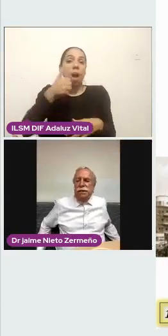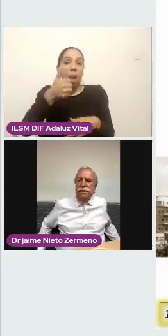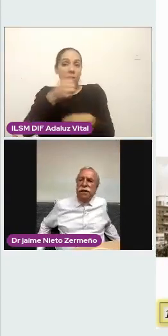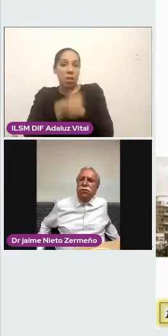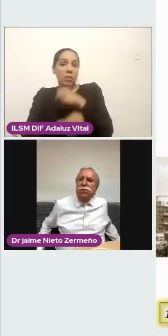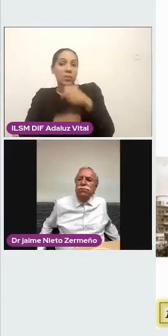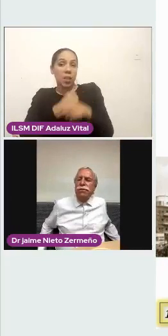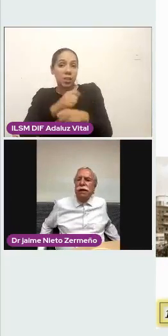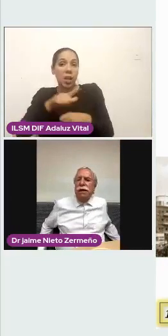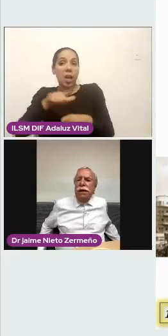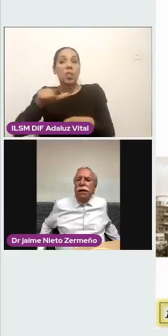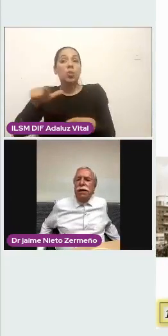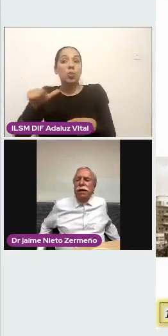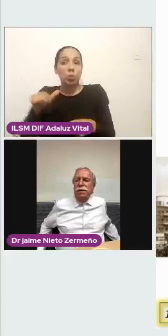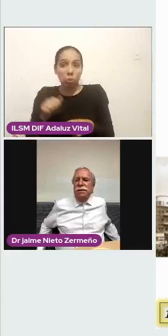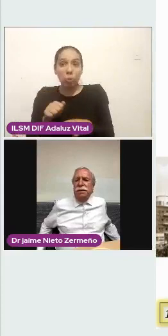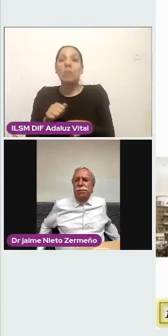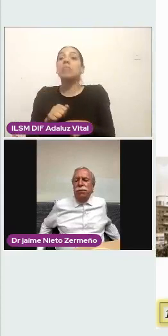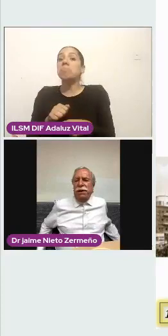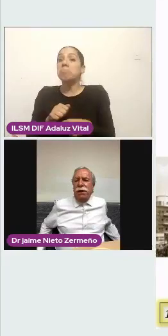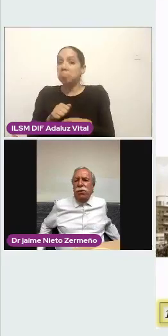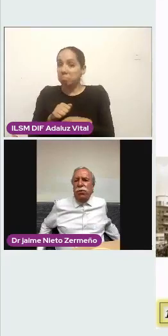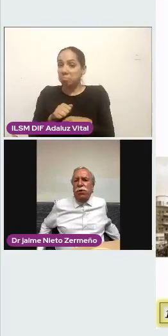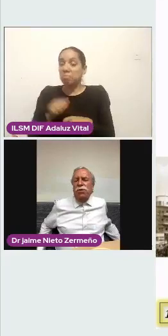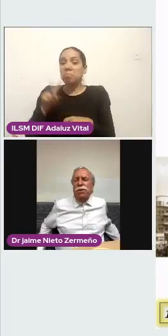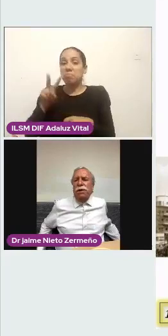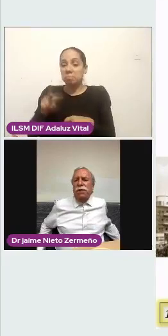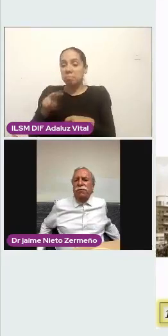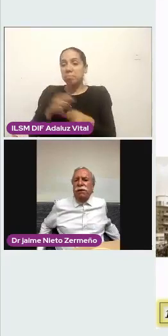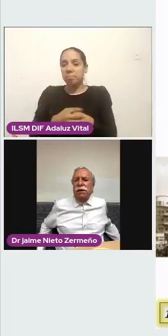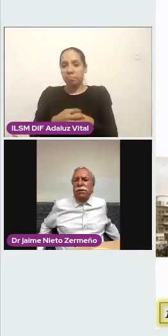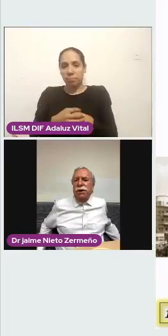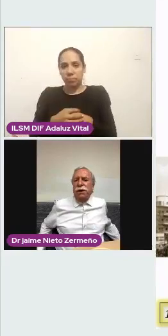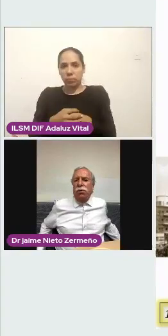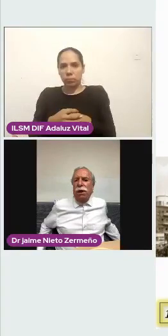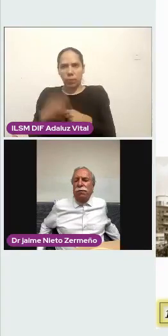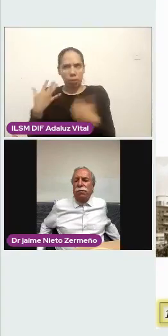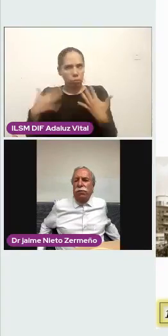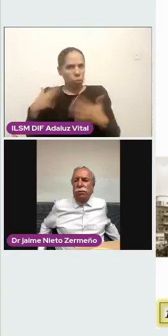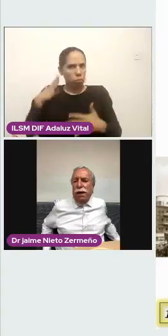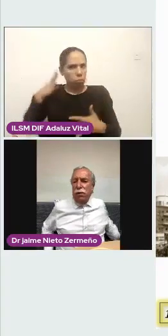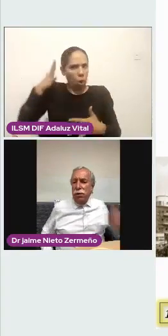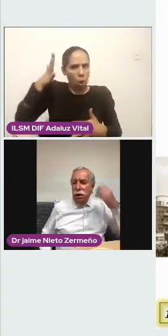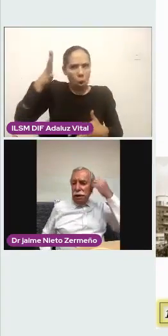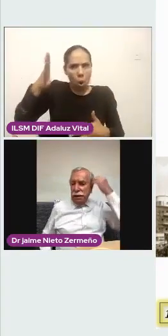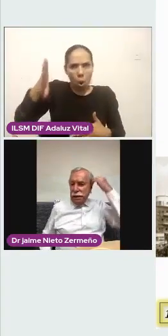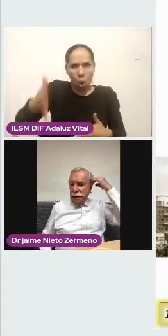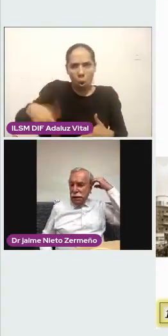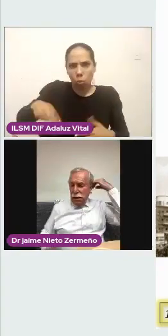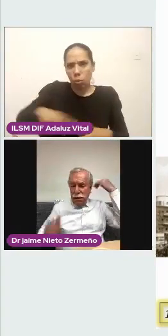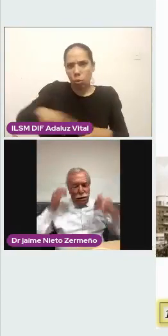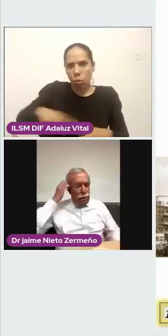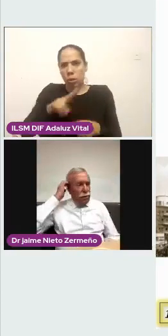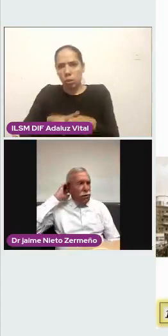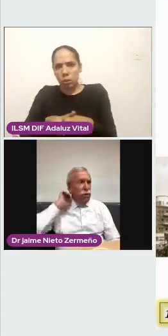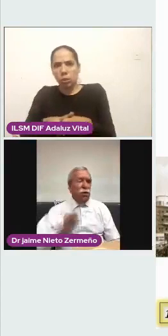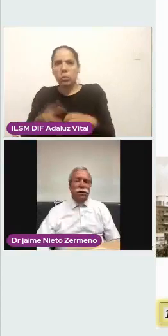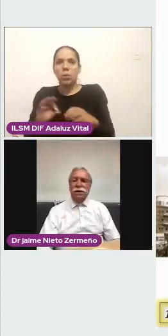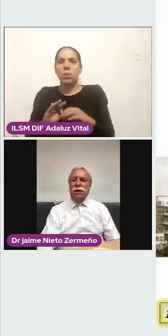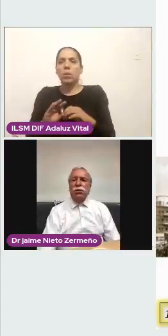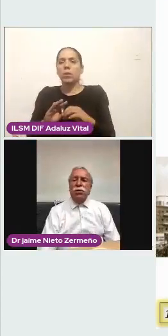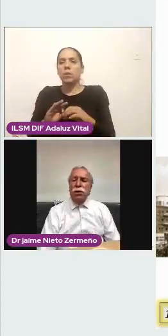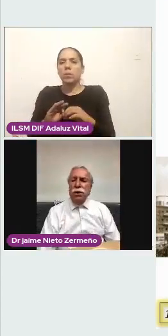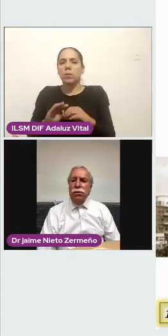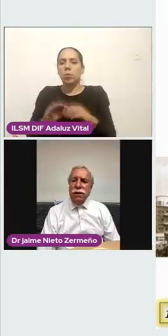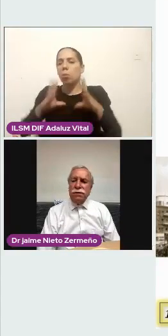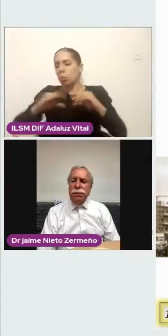36 años. Es también parte del orgullo del Hospital Infantil de México el haber formado gente que permitió